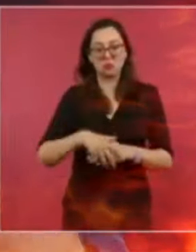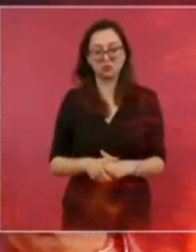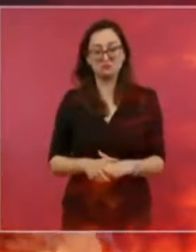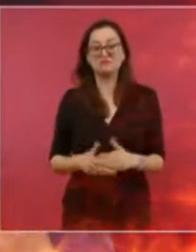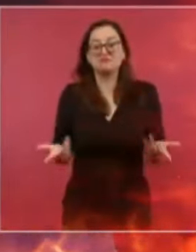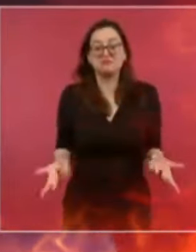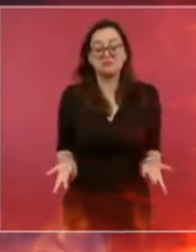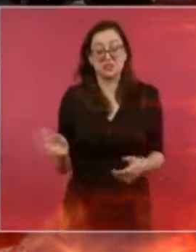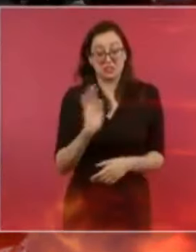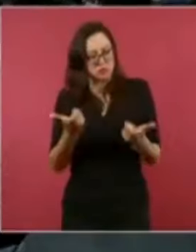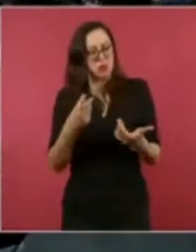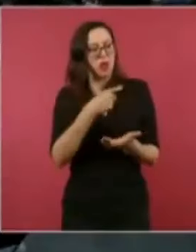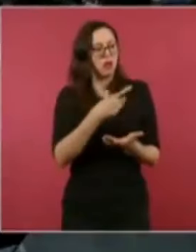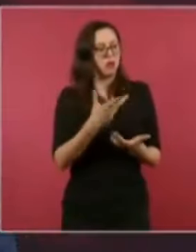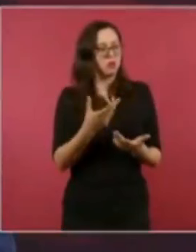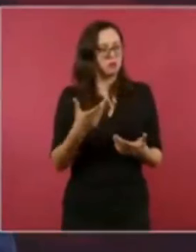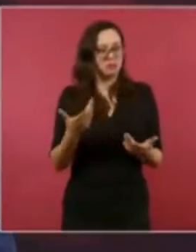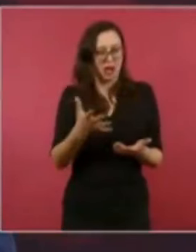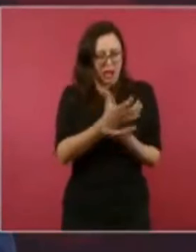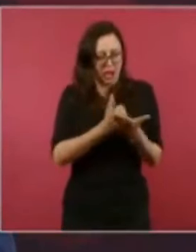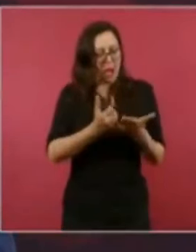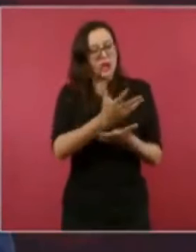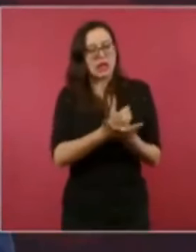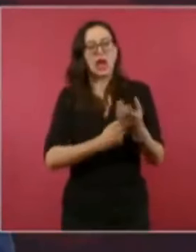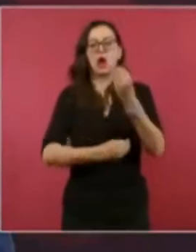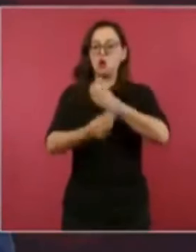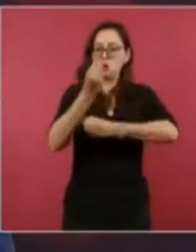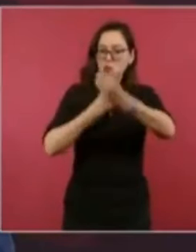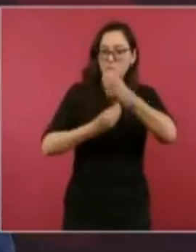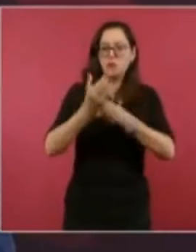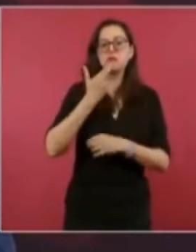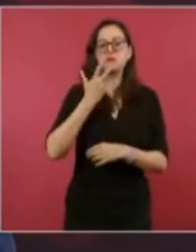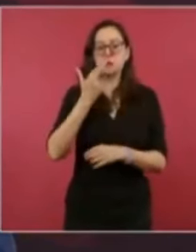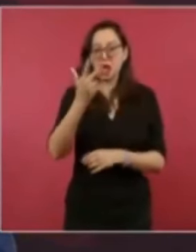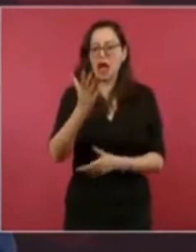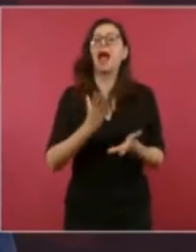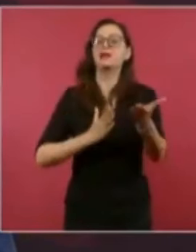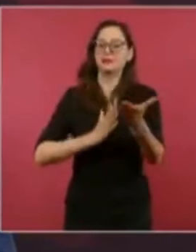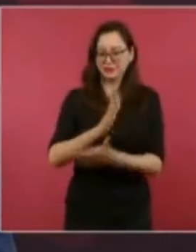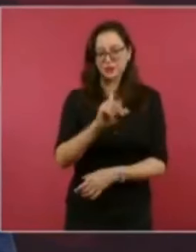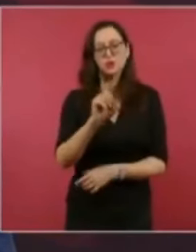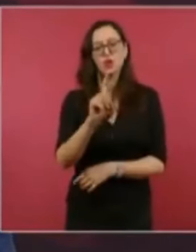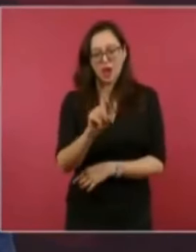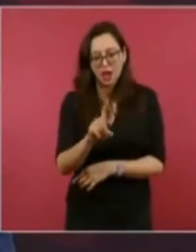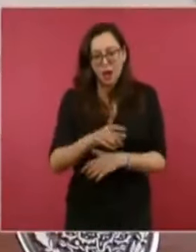mucho asco. Escúchenlo. Mejor alimentación, acceso al agua